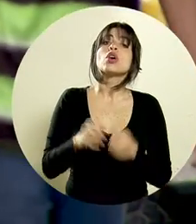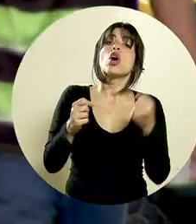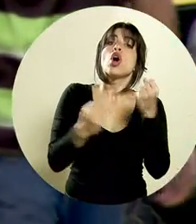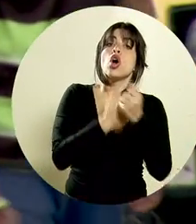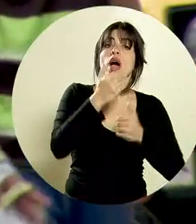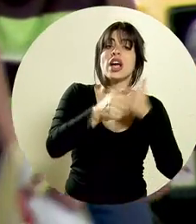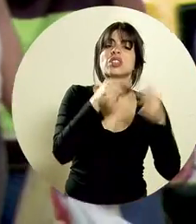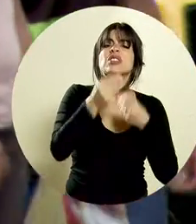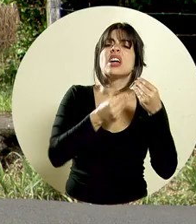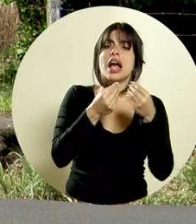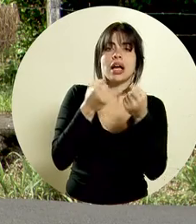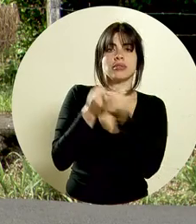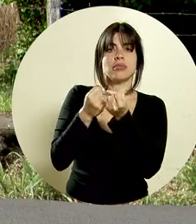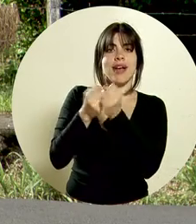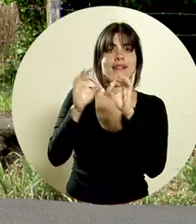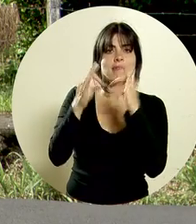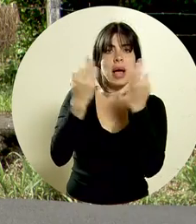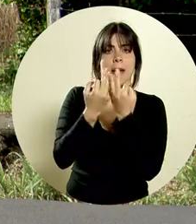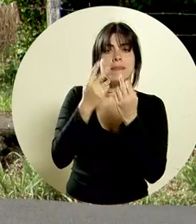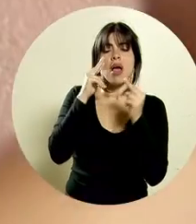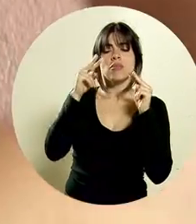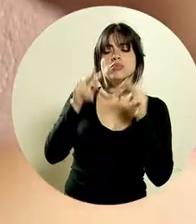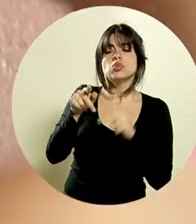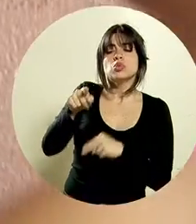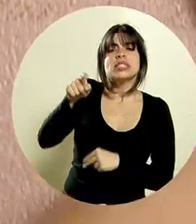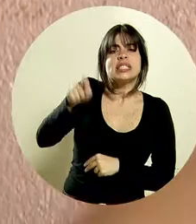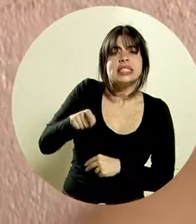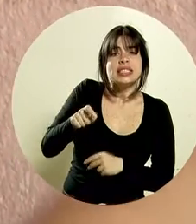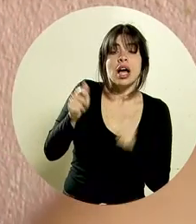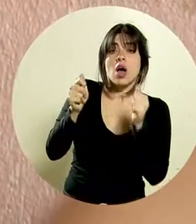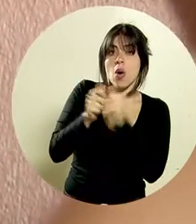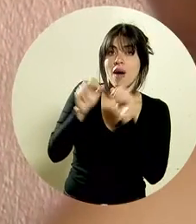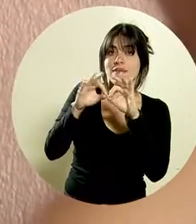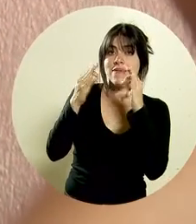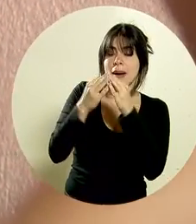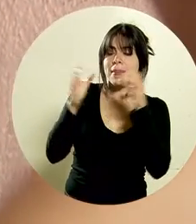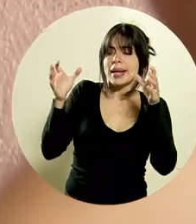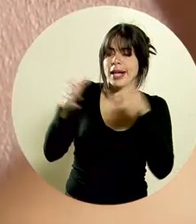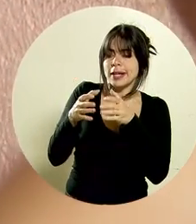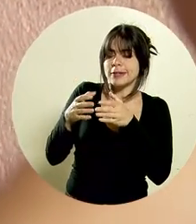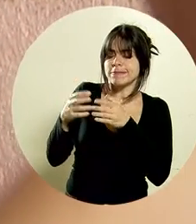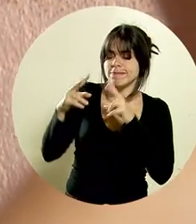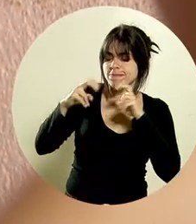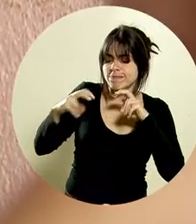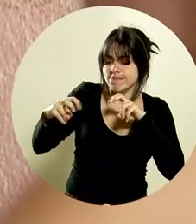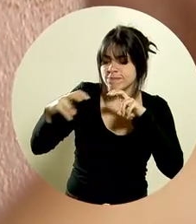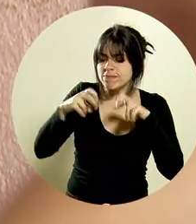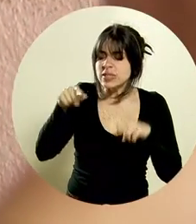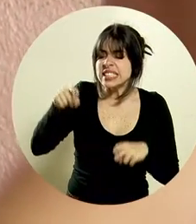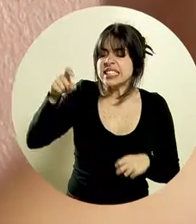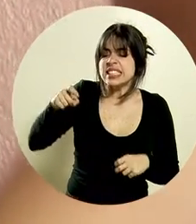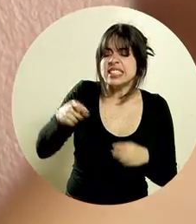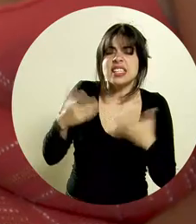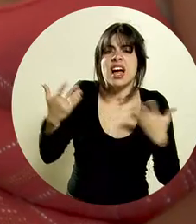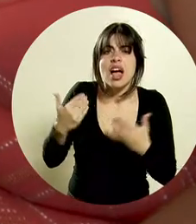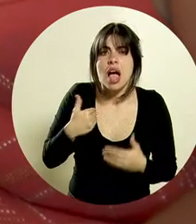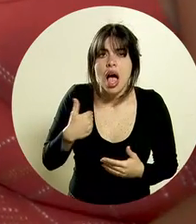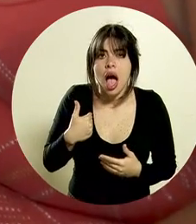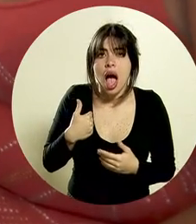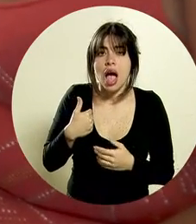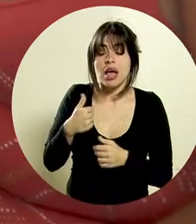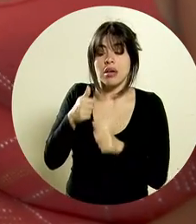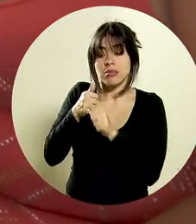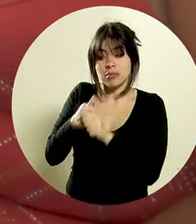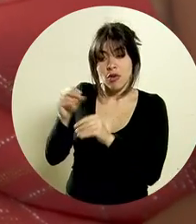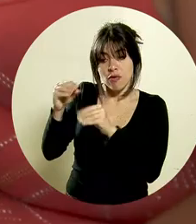El cogestor lo que hace es impulsar a la familia Ver las necesidades junto con la familia Reunirnos, ver las necesidades que tienen